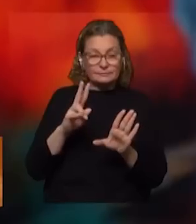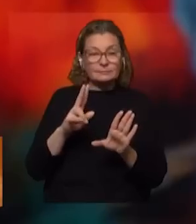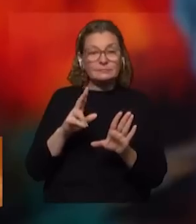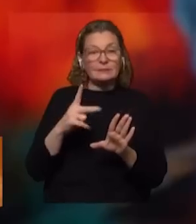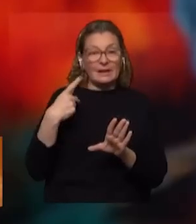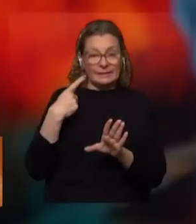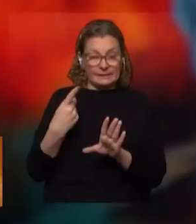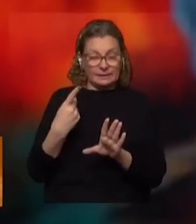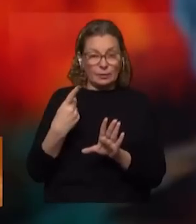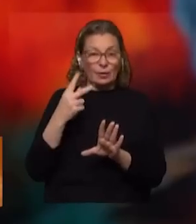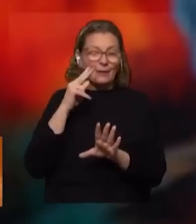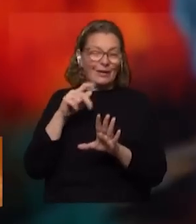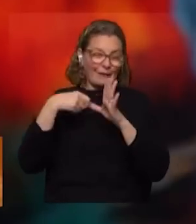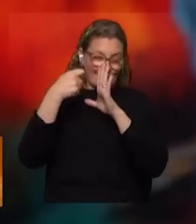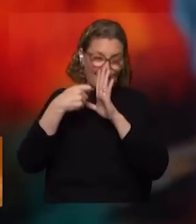directorio,